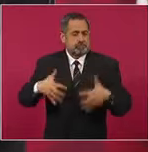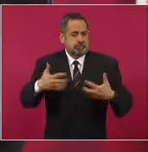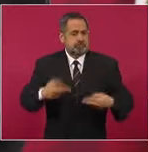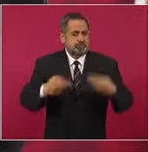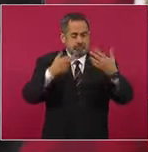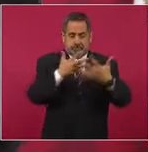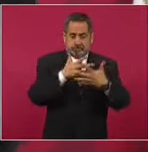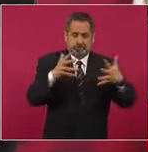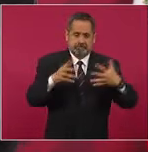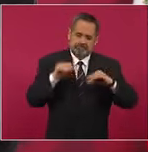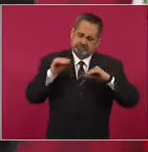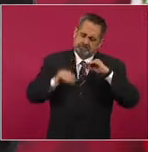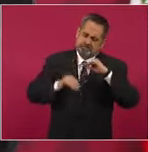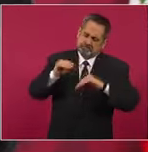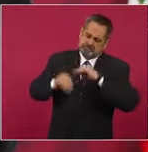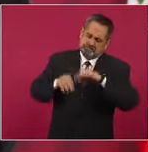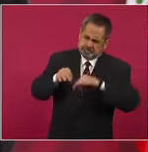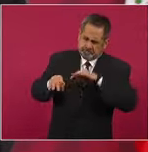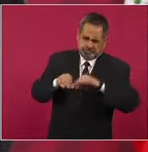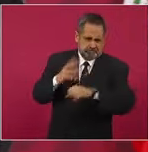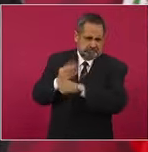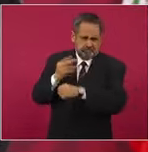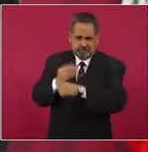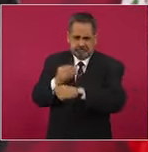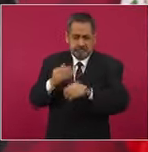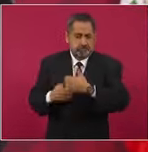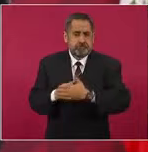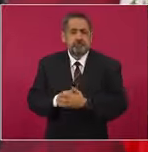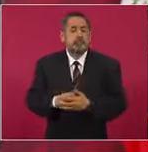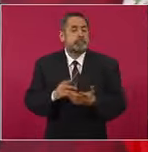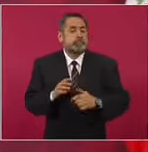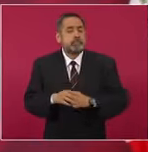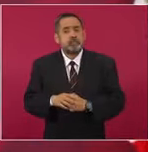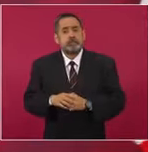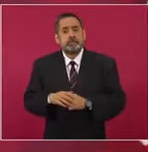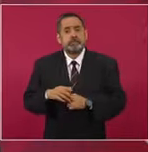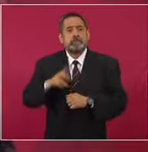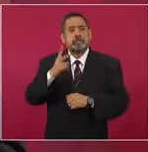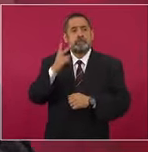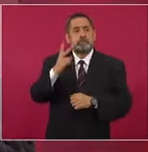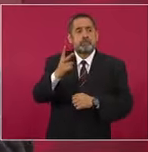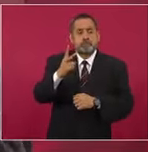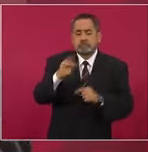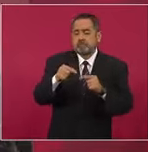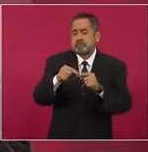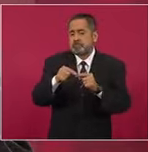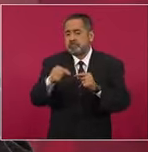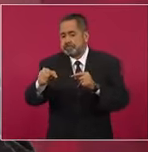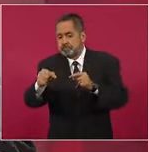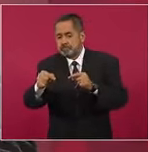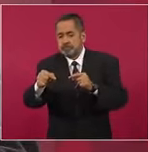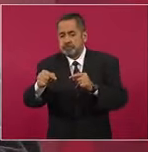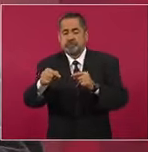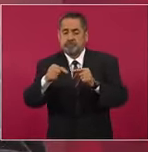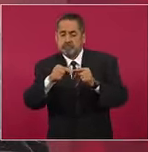y le corresponden dos tramos y medio